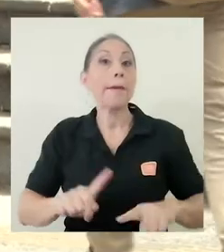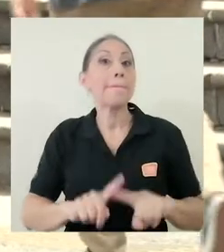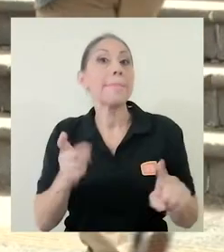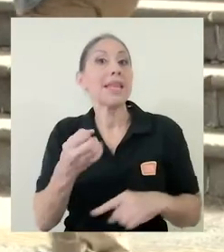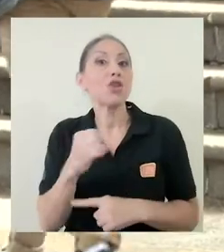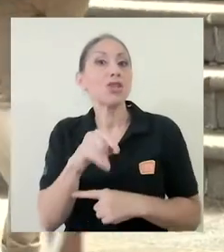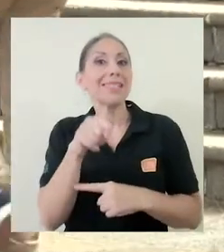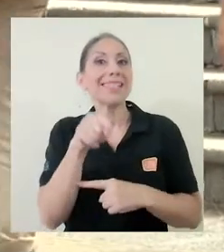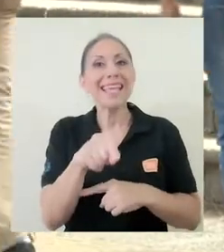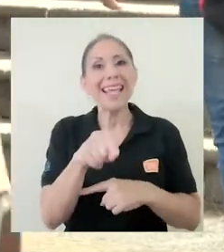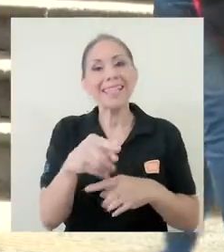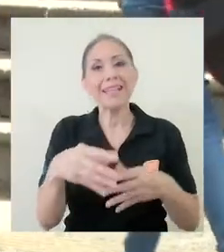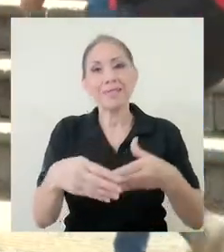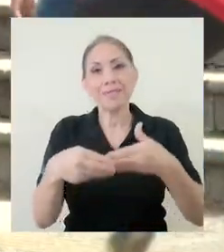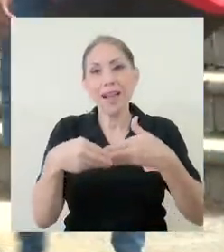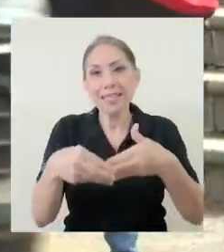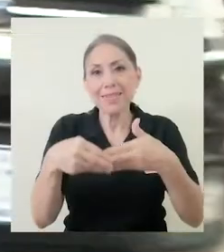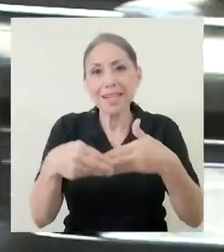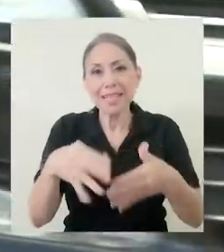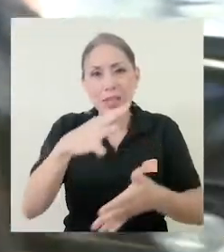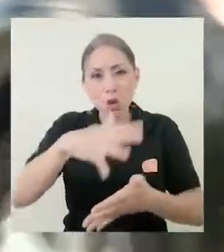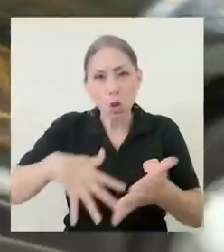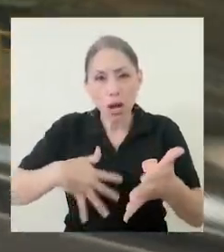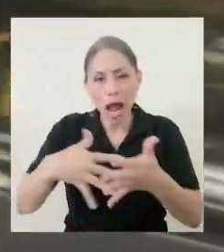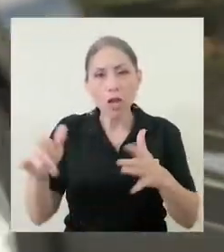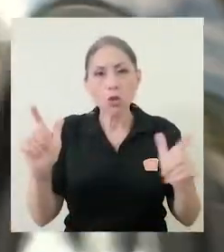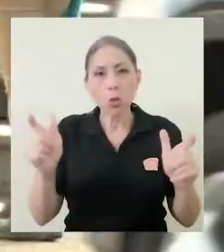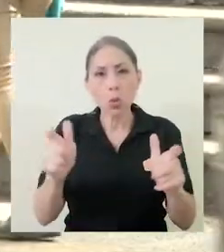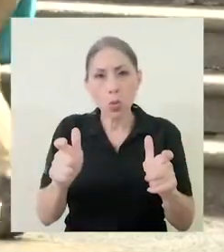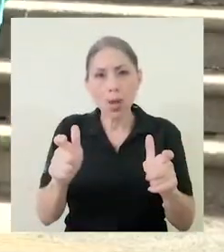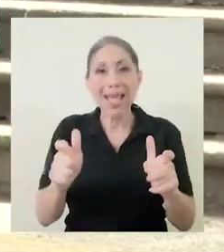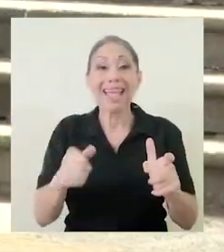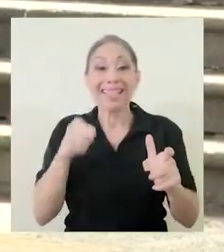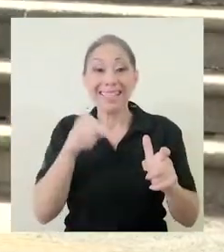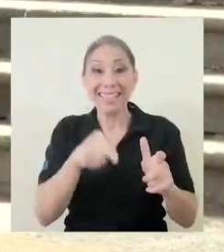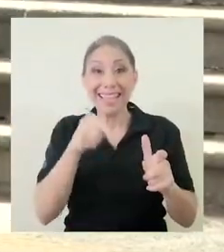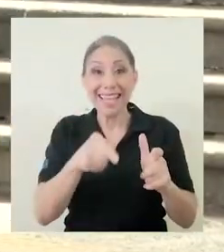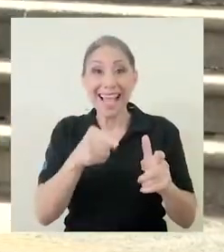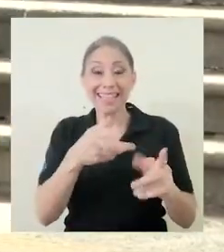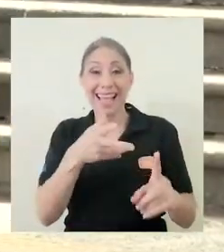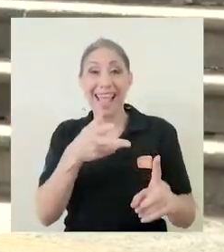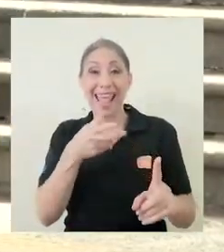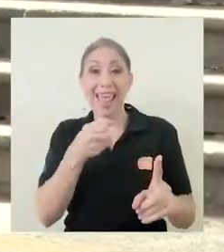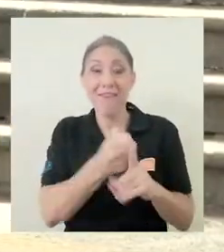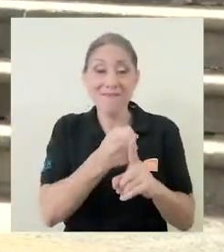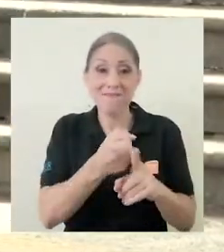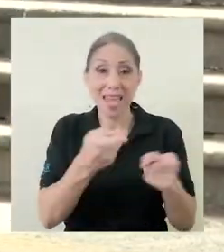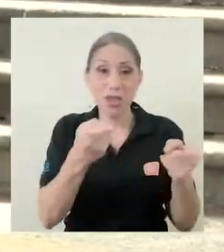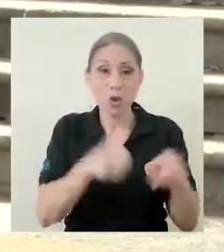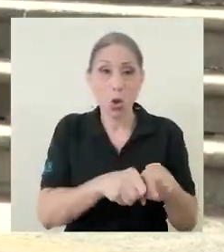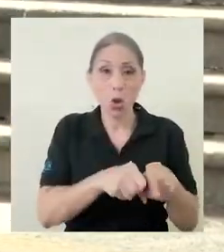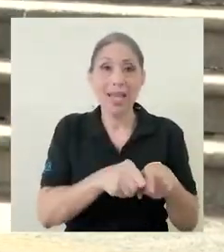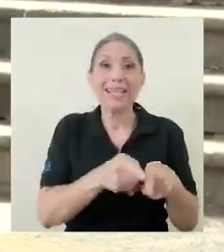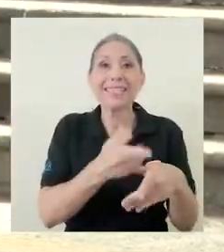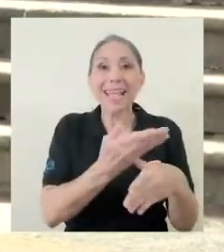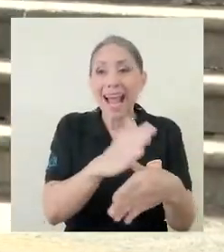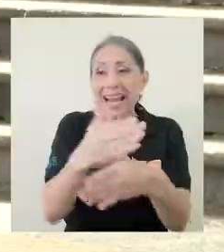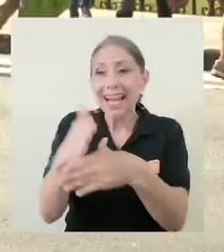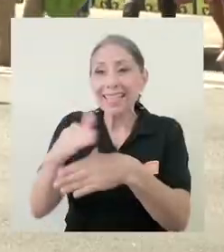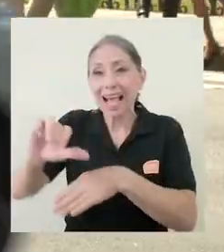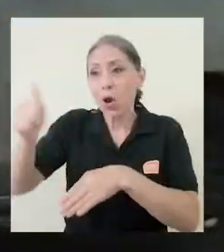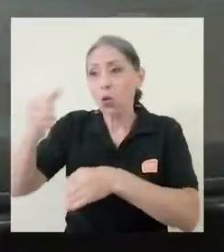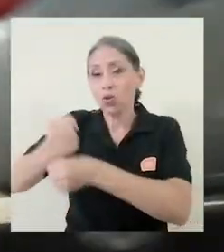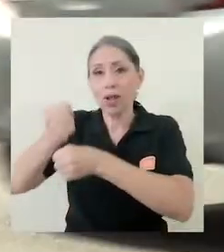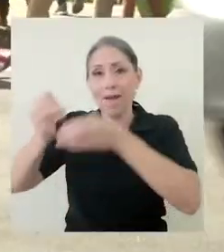Pero si hay este tipo de flexibilización y se canaliza ese efecto entre el resto de trabajadores, el aumento sería